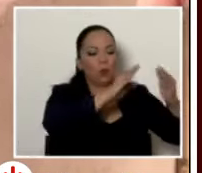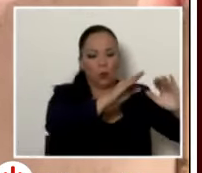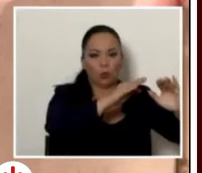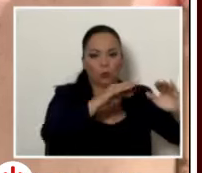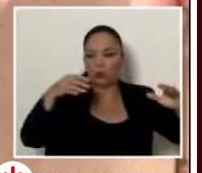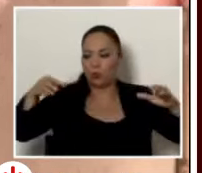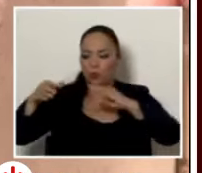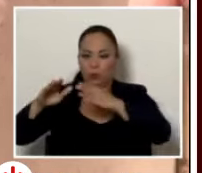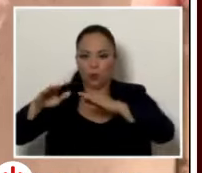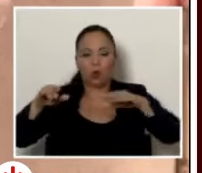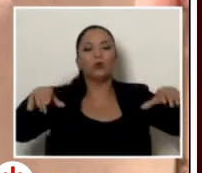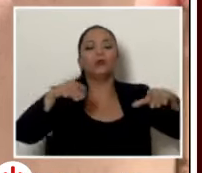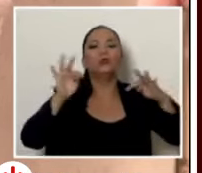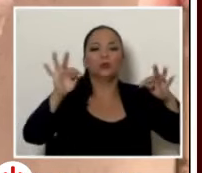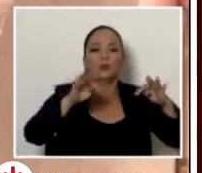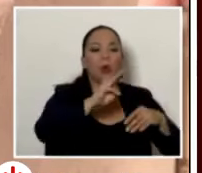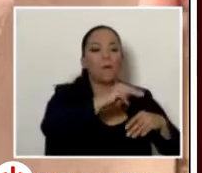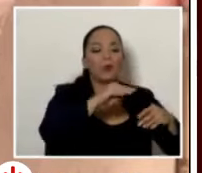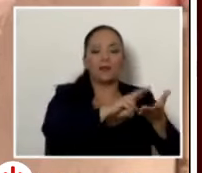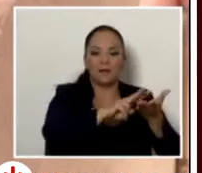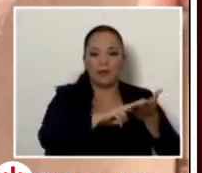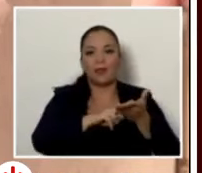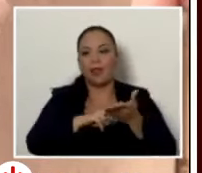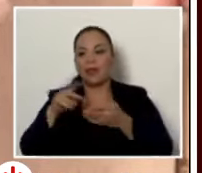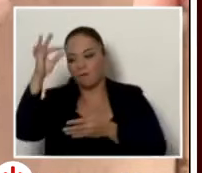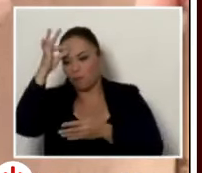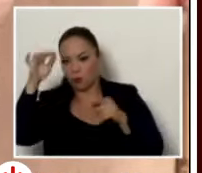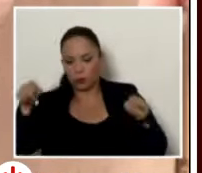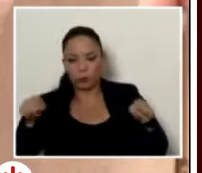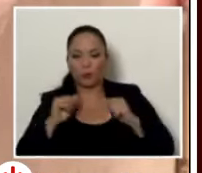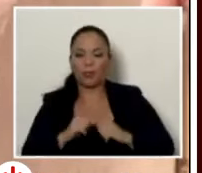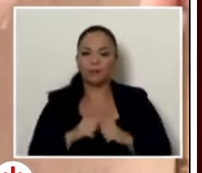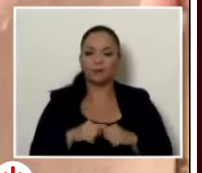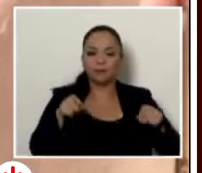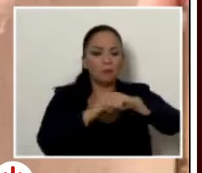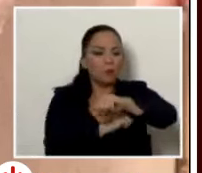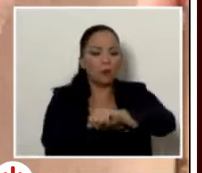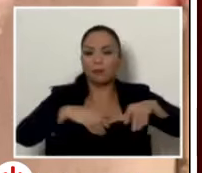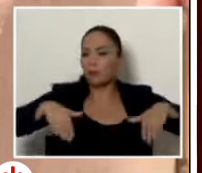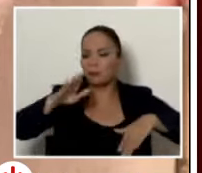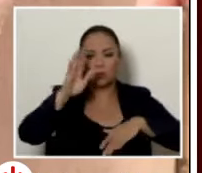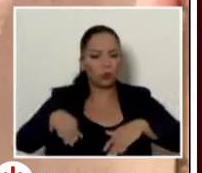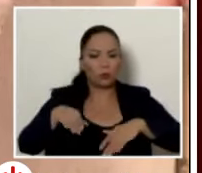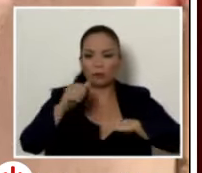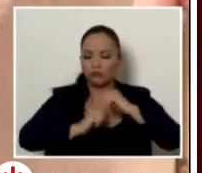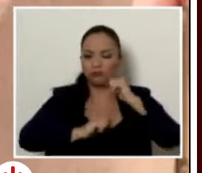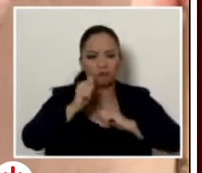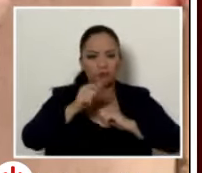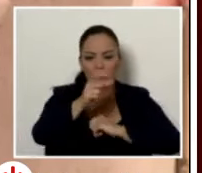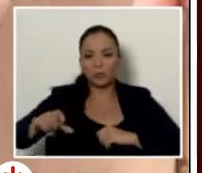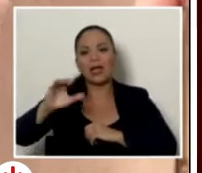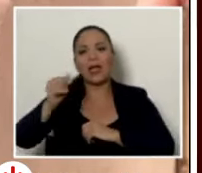La Fortuna y Monteverde específicamente se ubica ese puente que no se ha construido nunca en aguas de río Caño Negro son